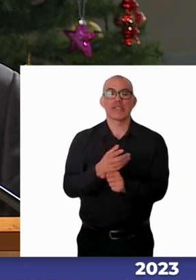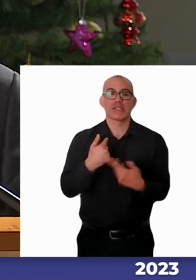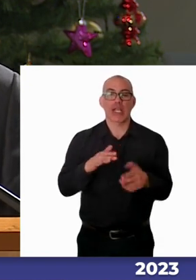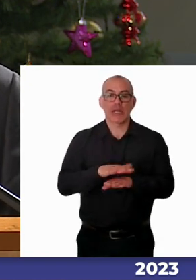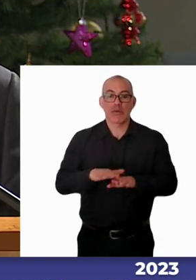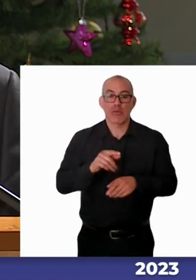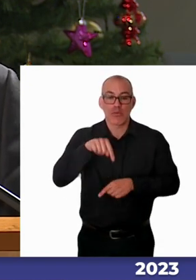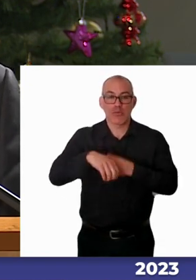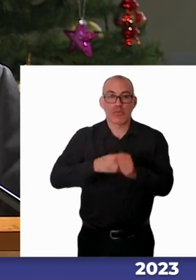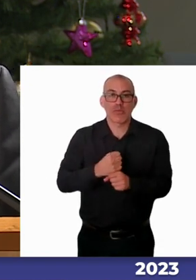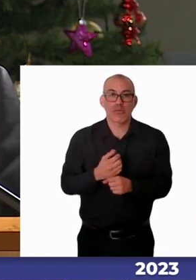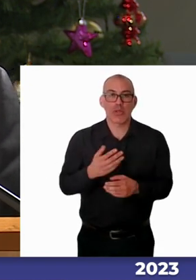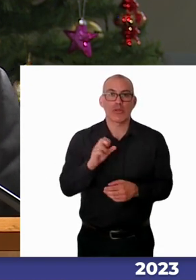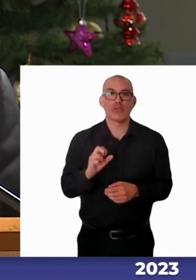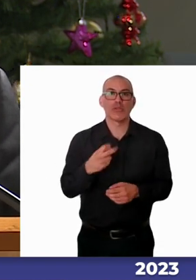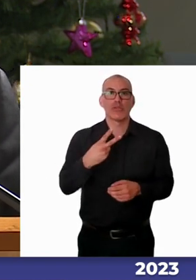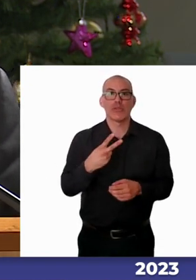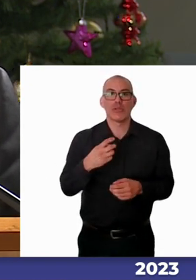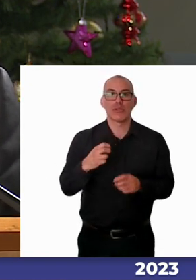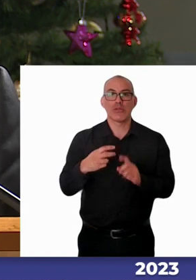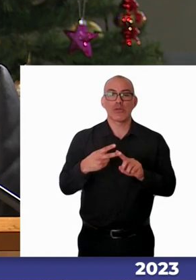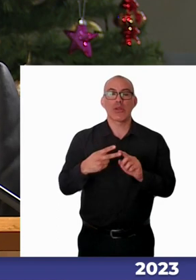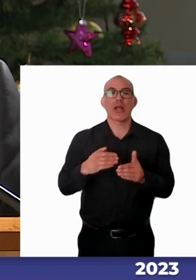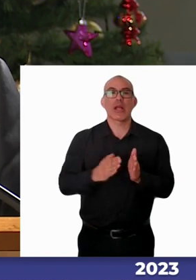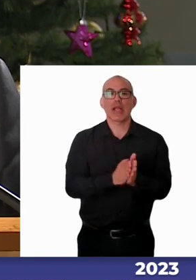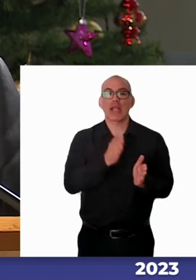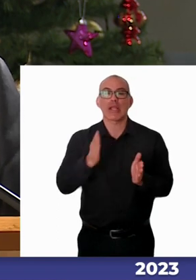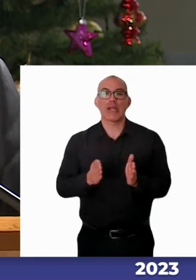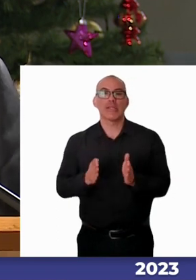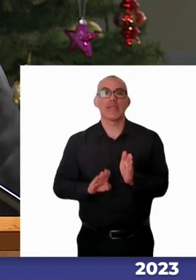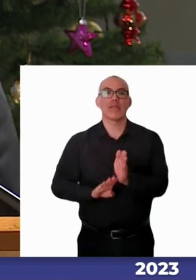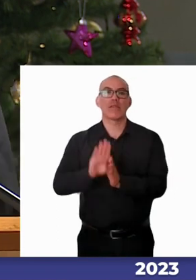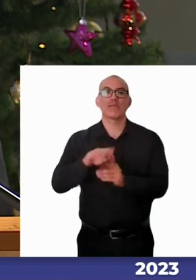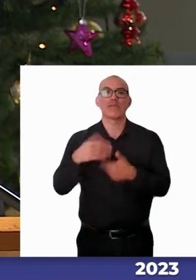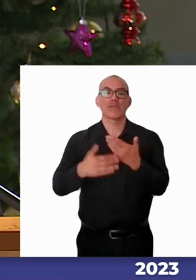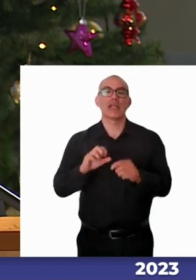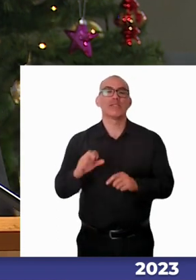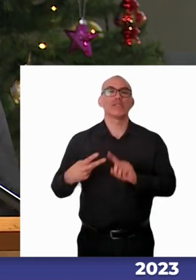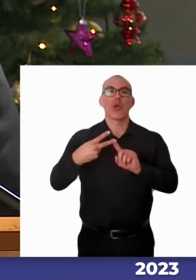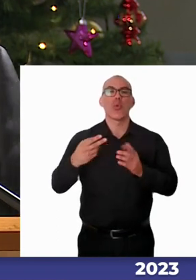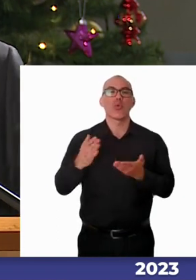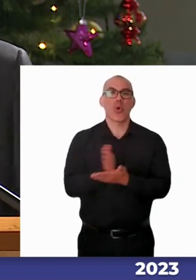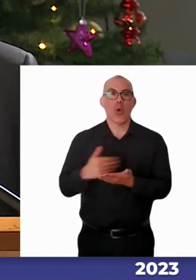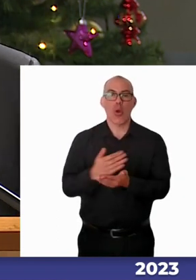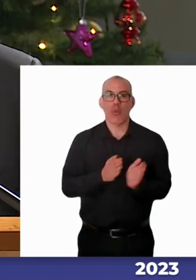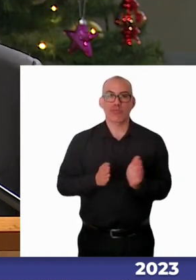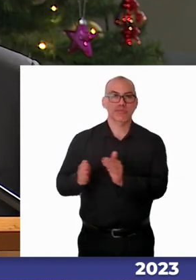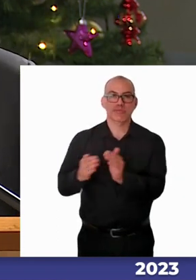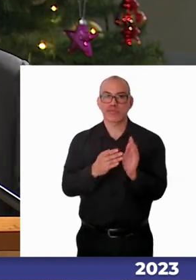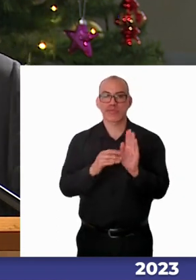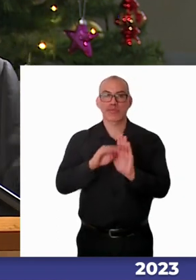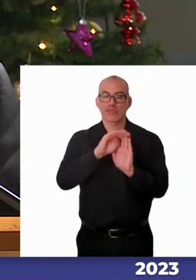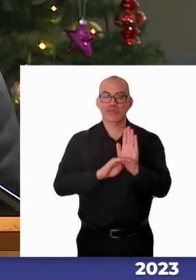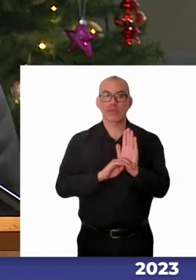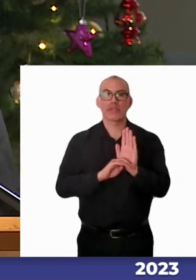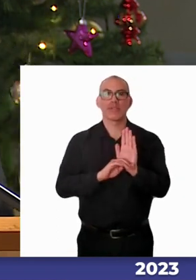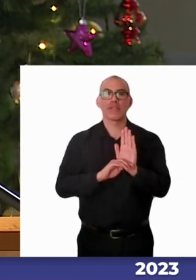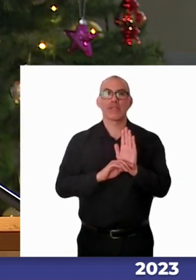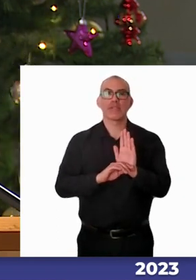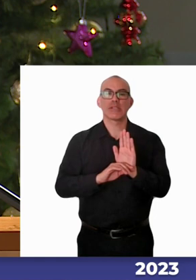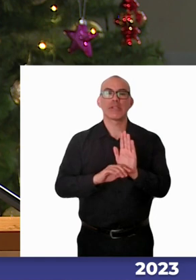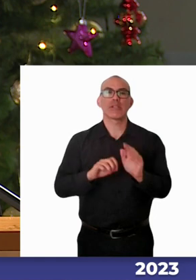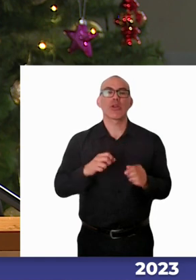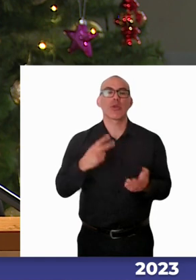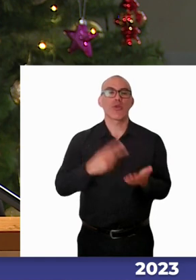la etapa de desarrollo del segundo Plan Estratégico Institucional que debiera comprender los años 2024 y 2028.